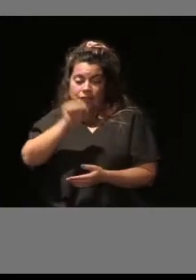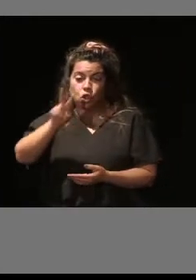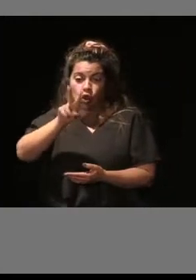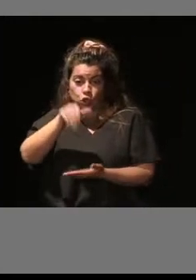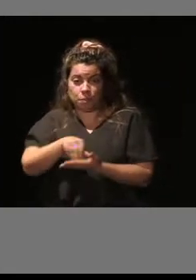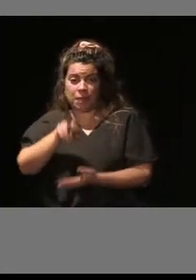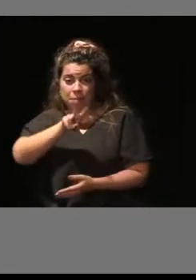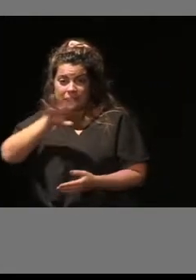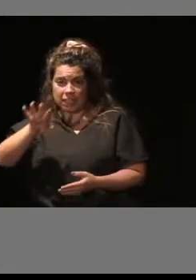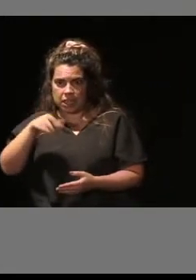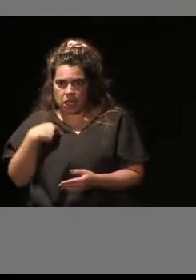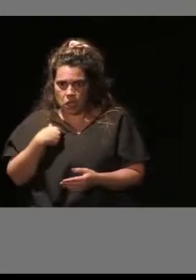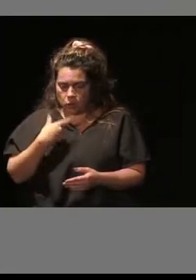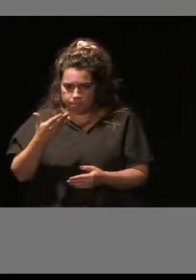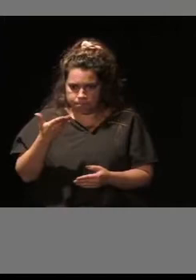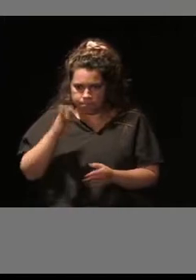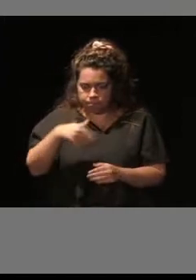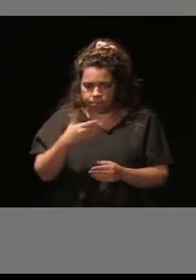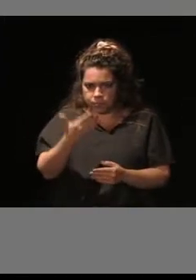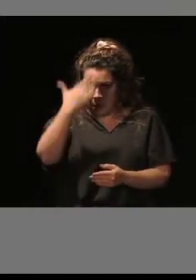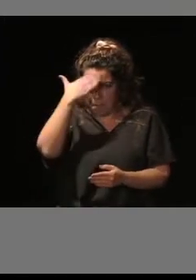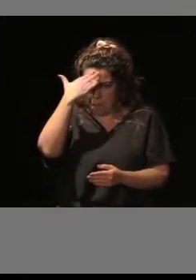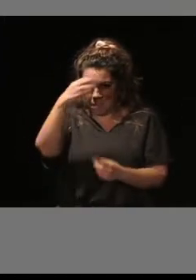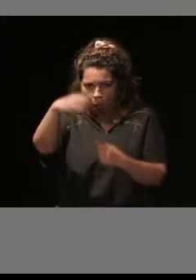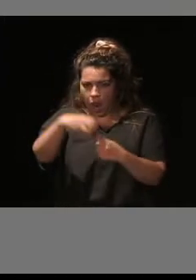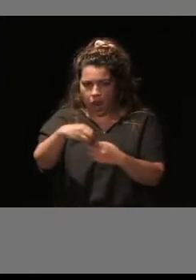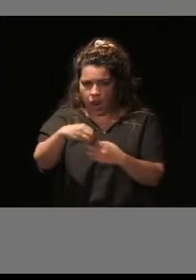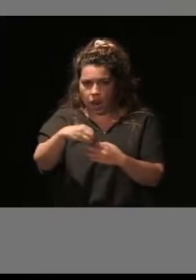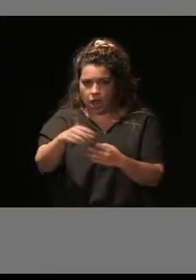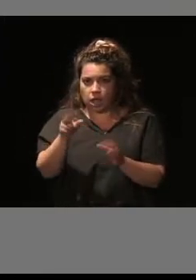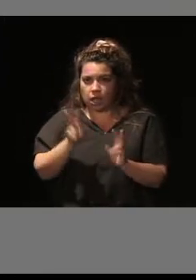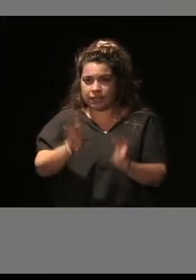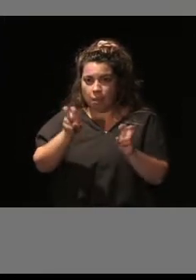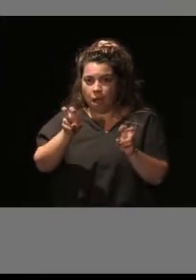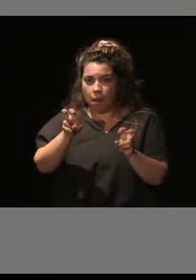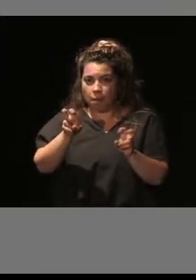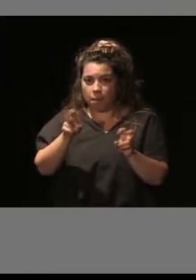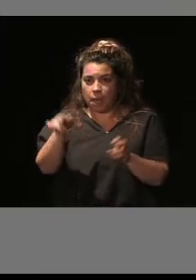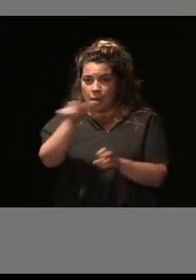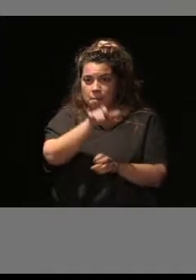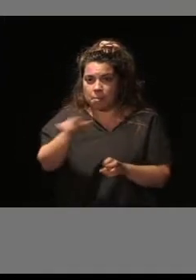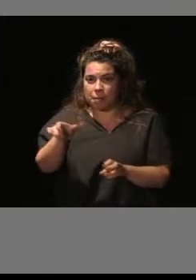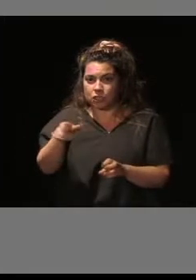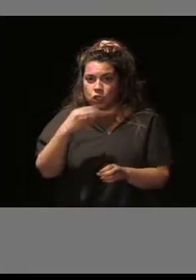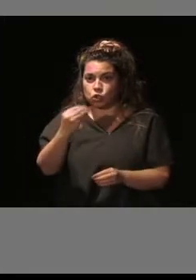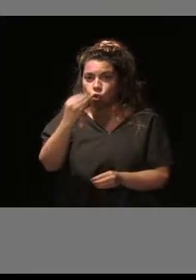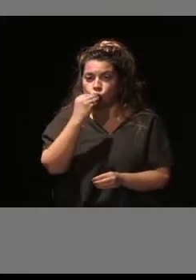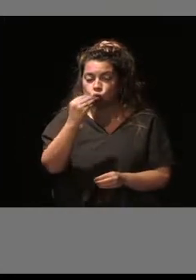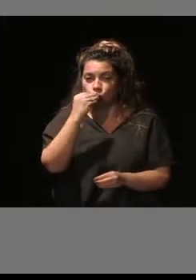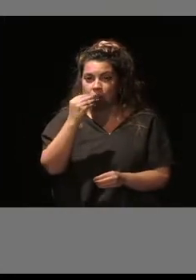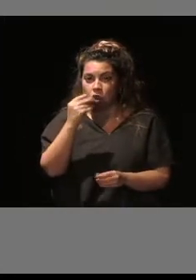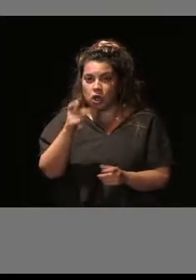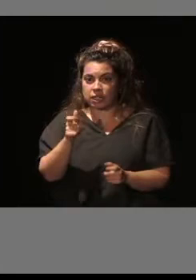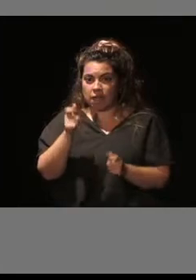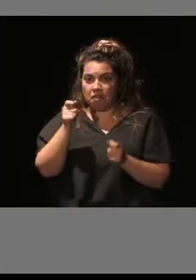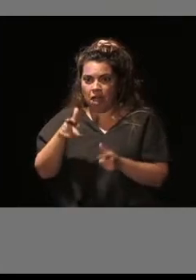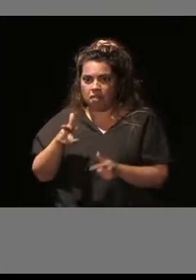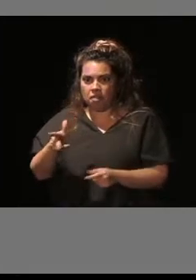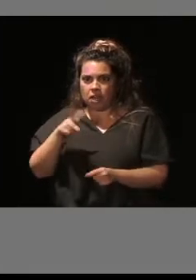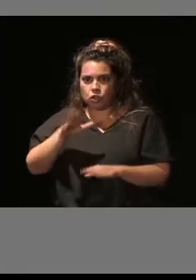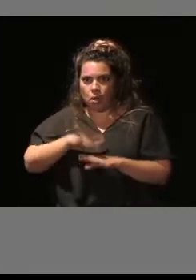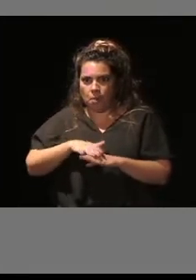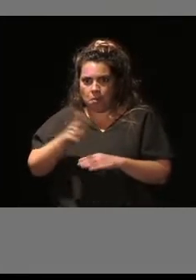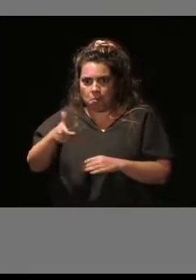el eje fundamental de sus políticas y de sus medidas a la capacitación de las personas consumidas para que puedan desenvolverse de